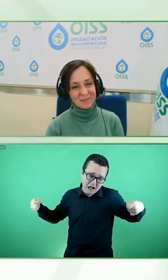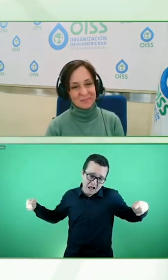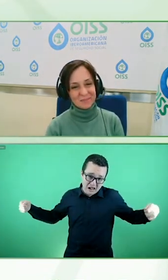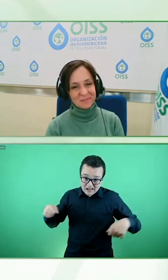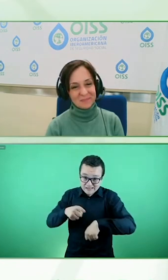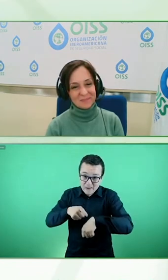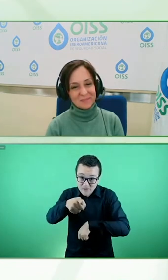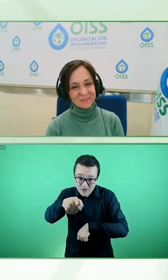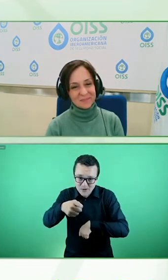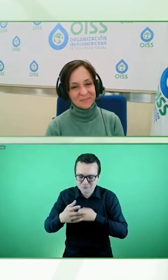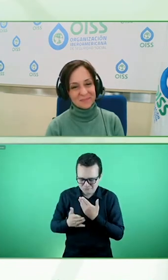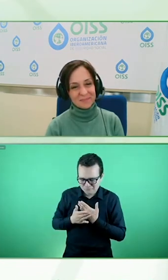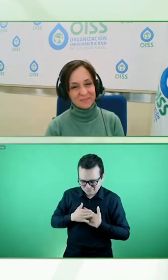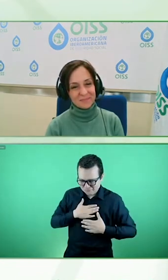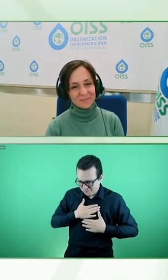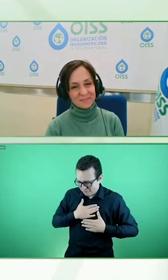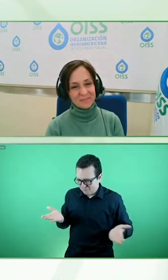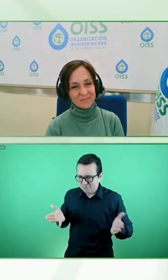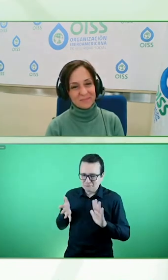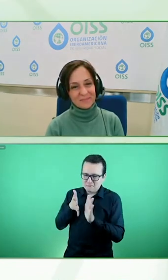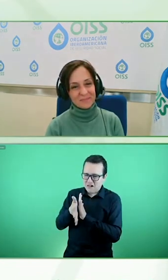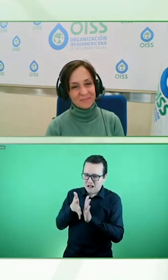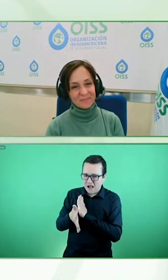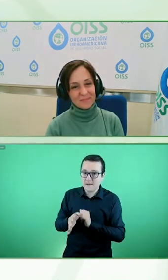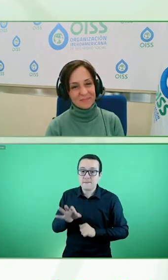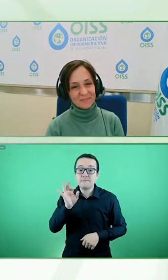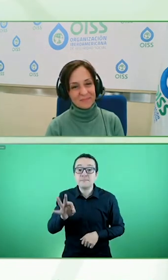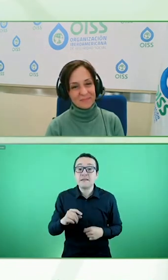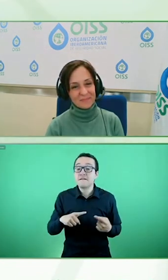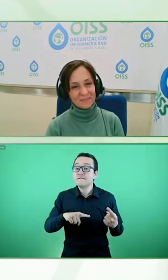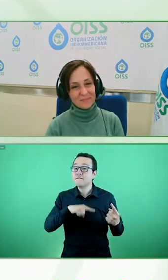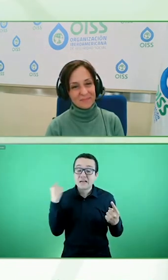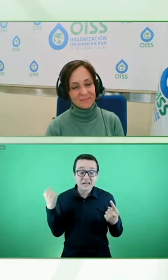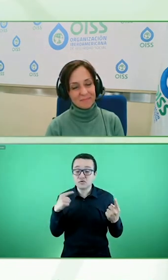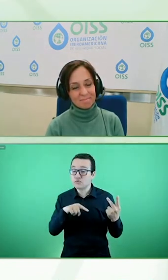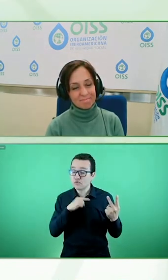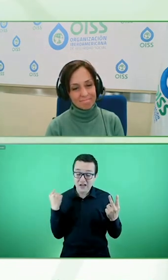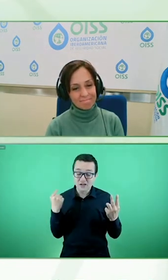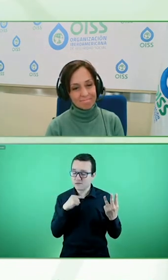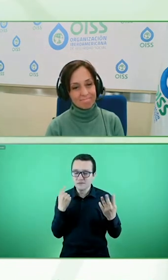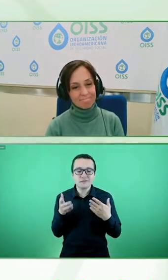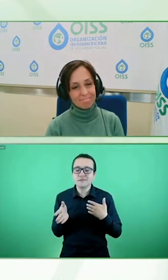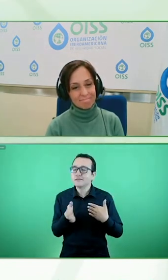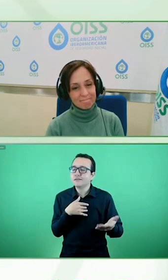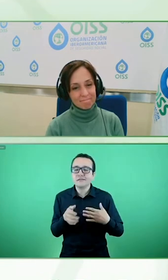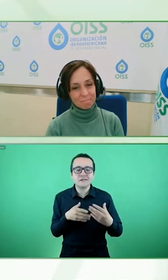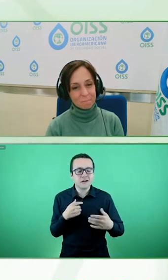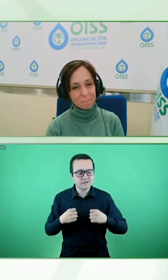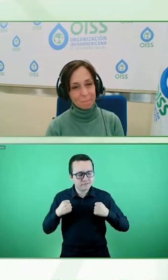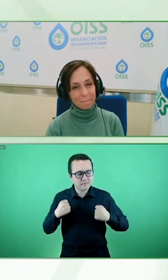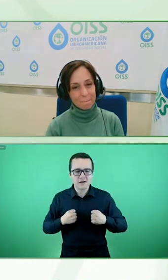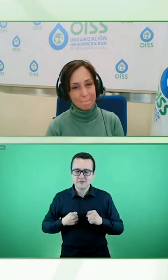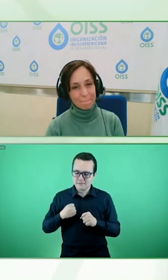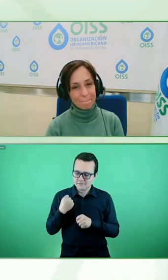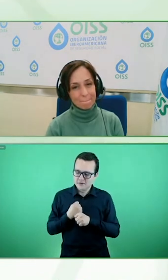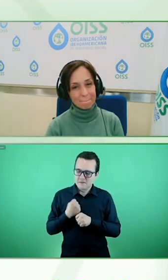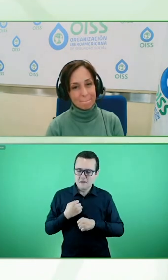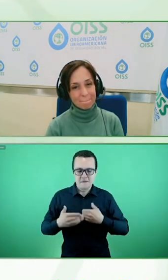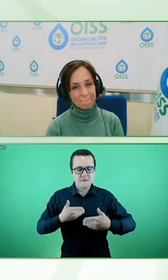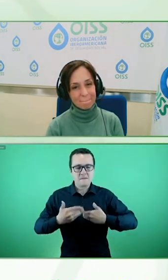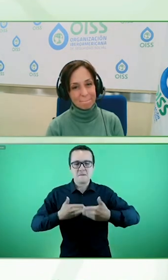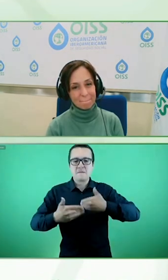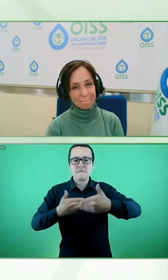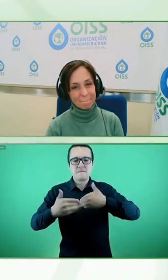dicen que el éxito es ir de fracaso en fracaso sin perder el entusiasmo así que en eso tal vez nos consideramos muy exitosos de haber